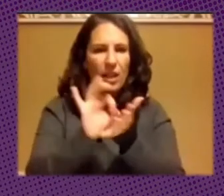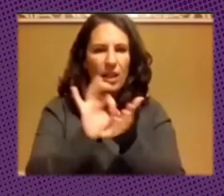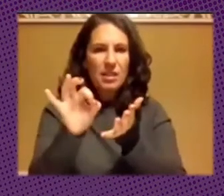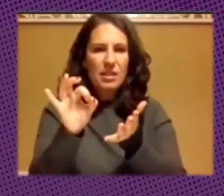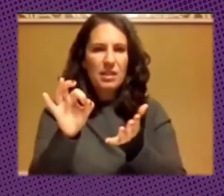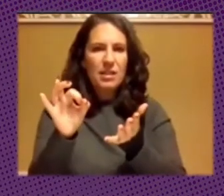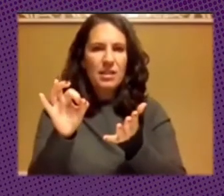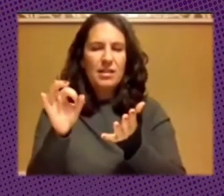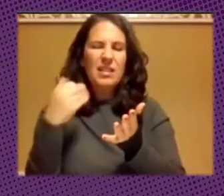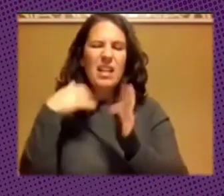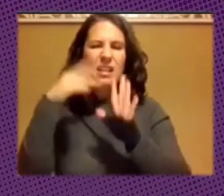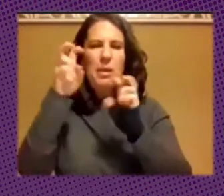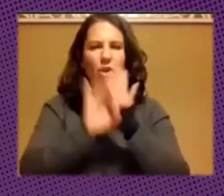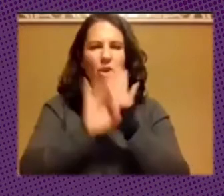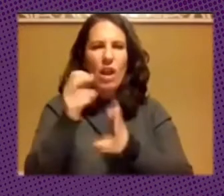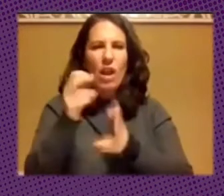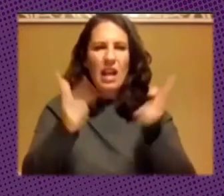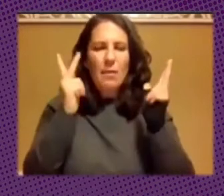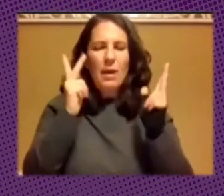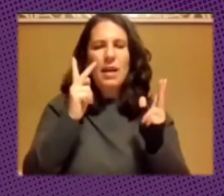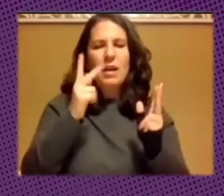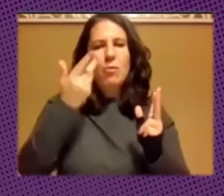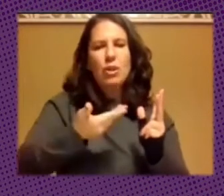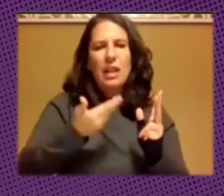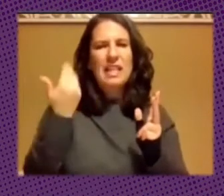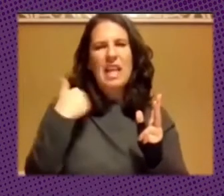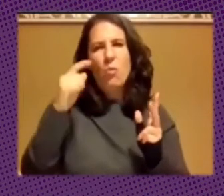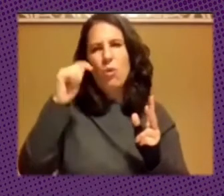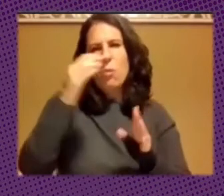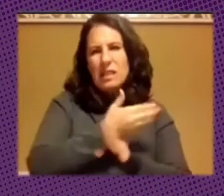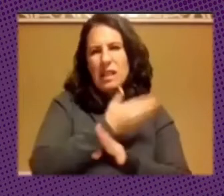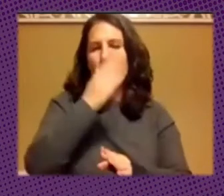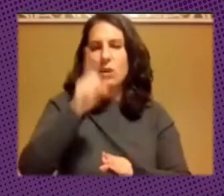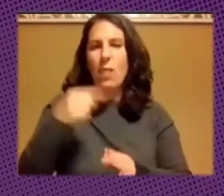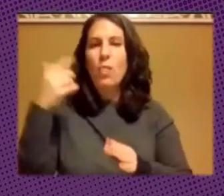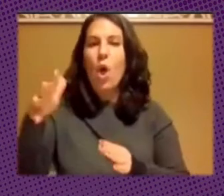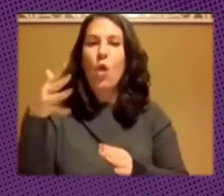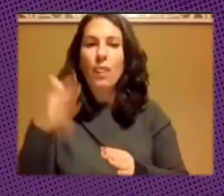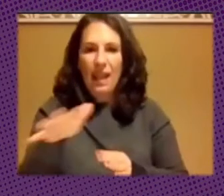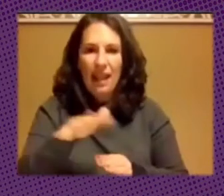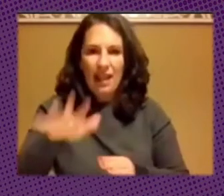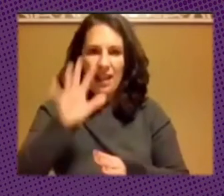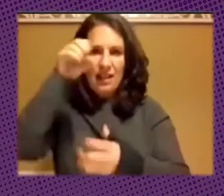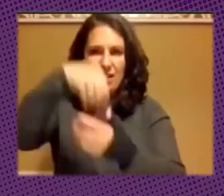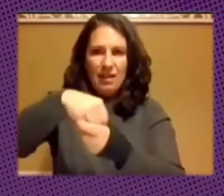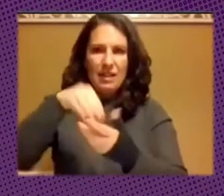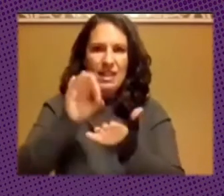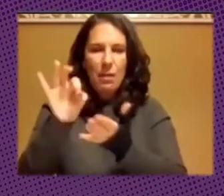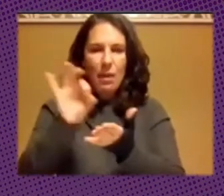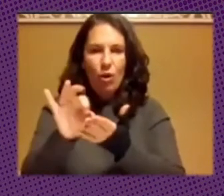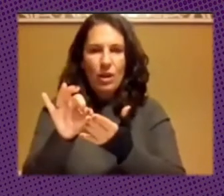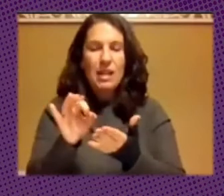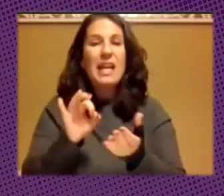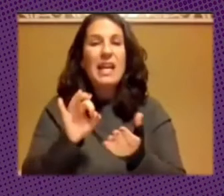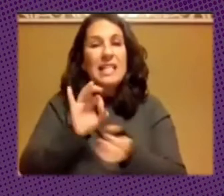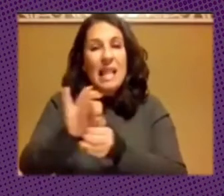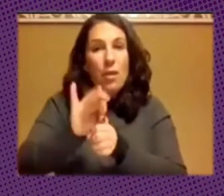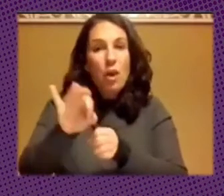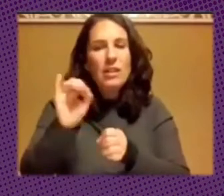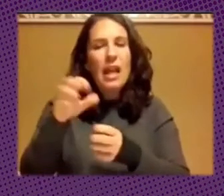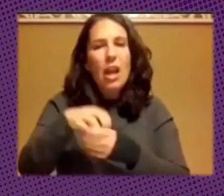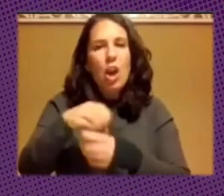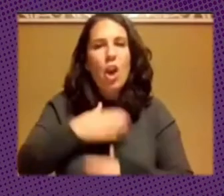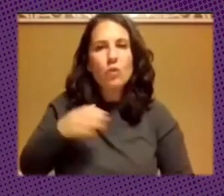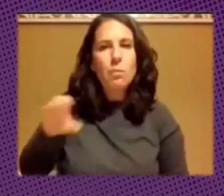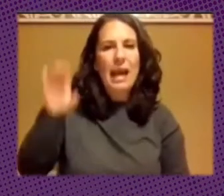un poco atrás tenemos también dónde tenemos los servidores entonces nosotros siempre apostamos que los servidores estén en los países en nuestros